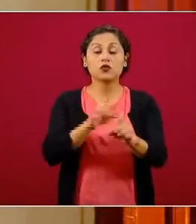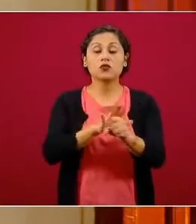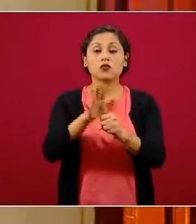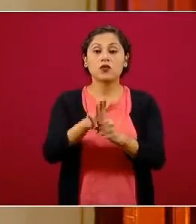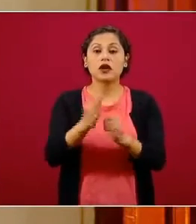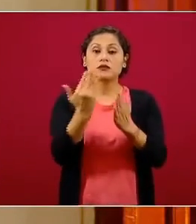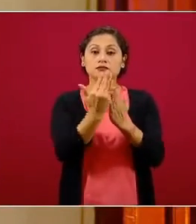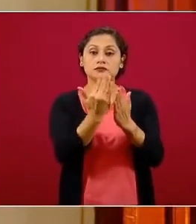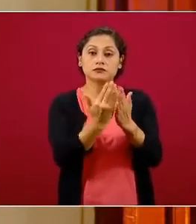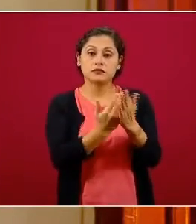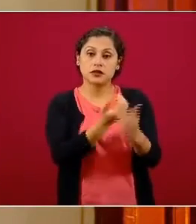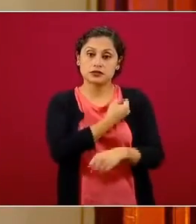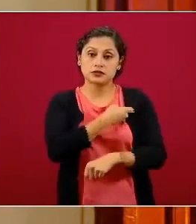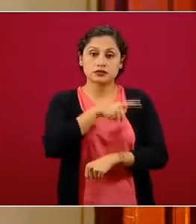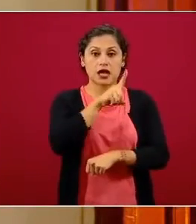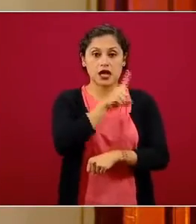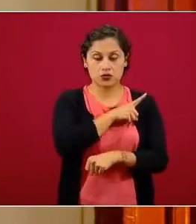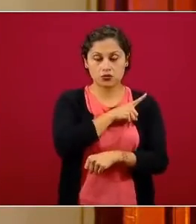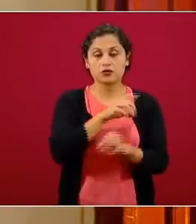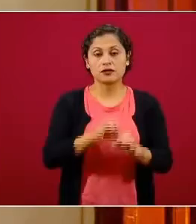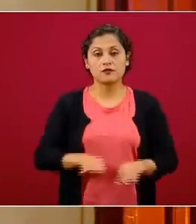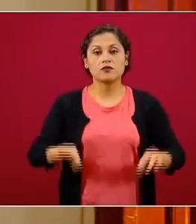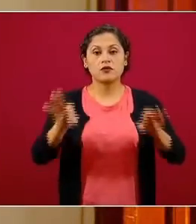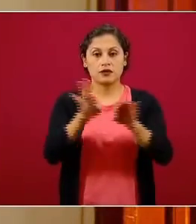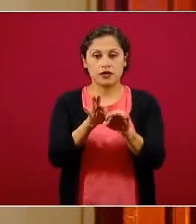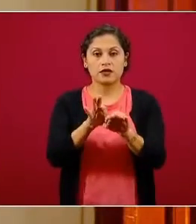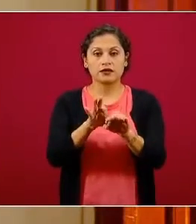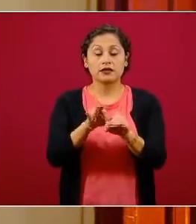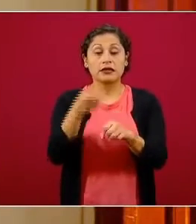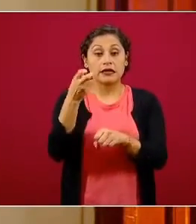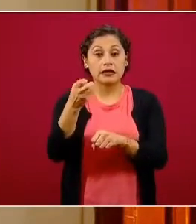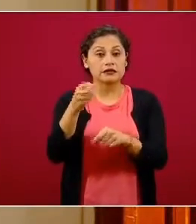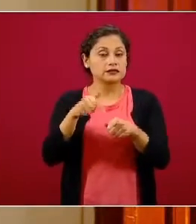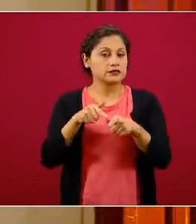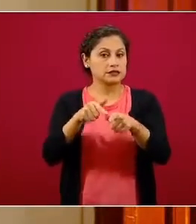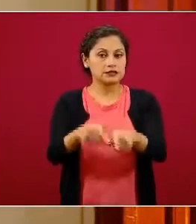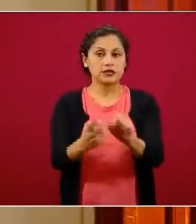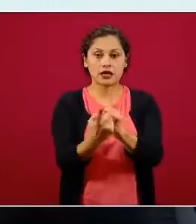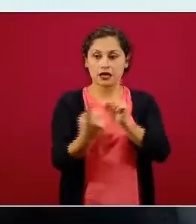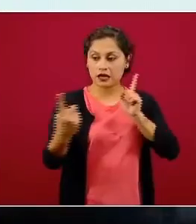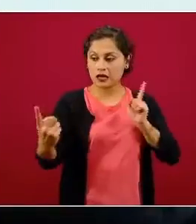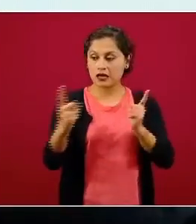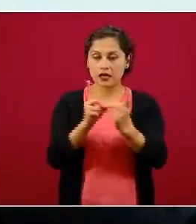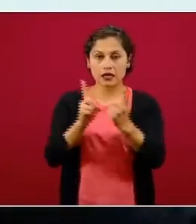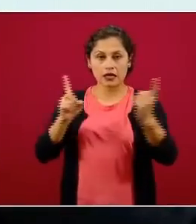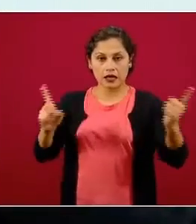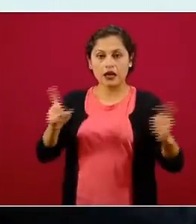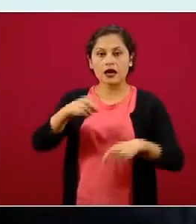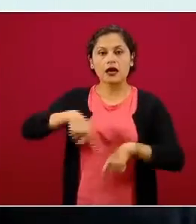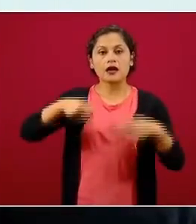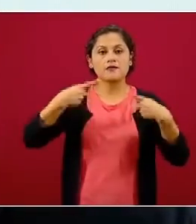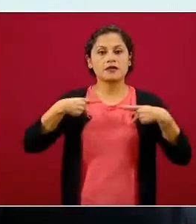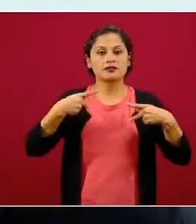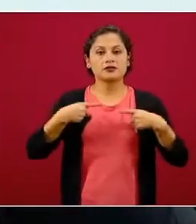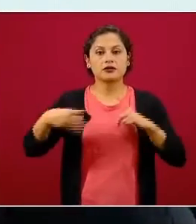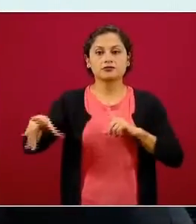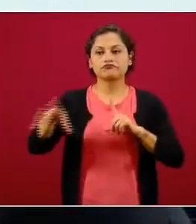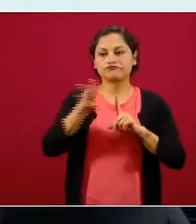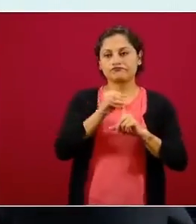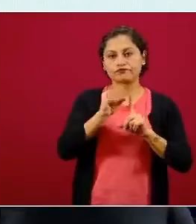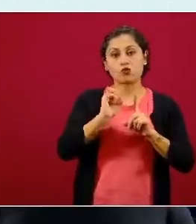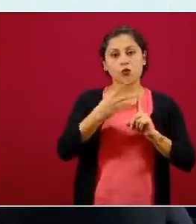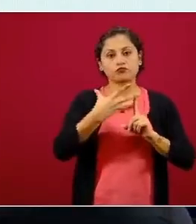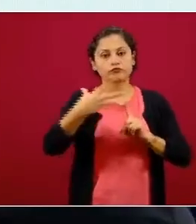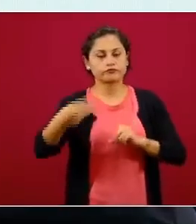distancia mínima para estando en un nivel de riesgo máximo podamos evitar la transmisión y por lo